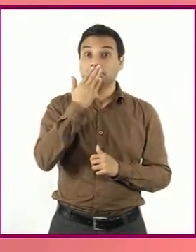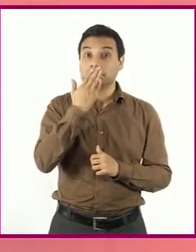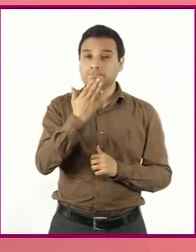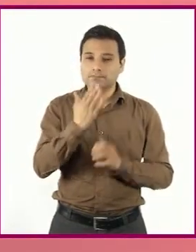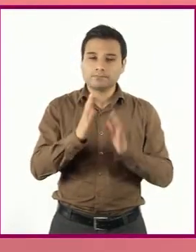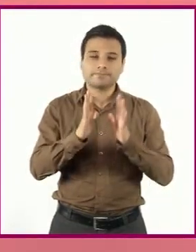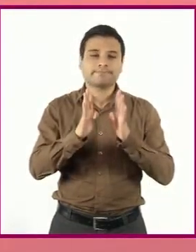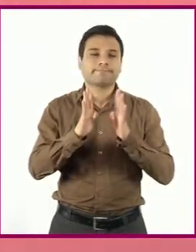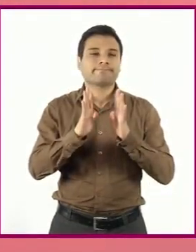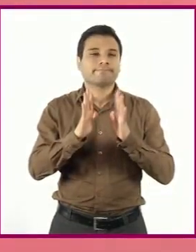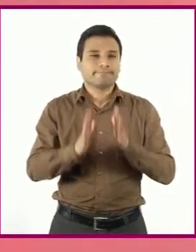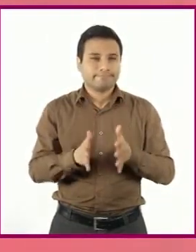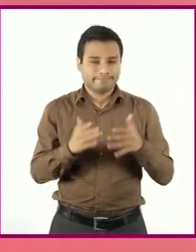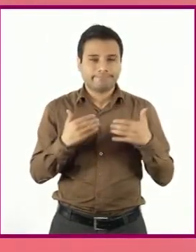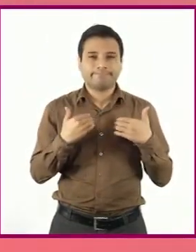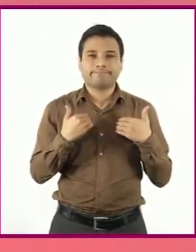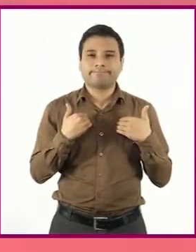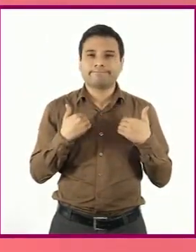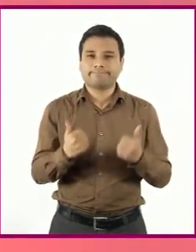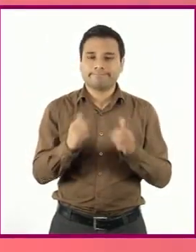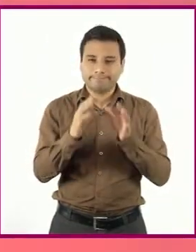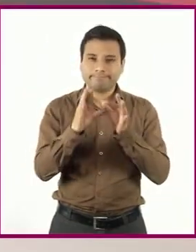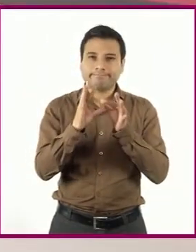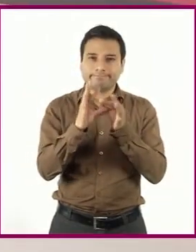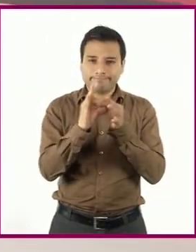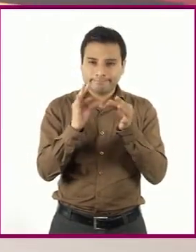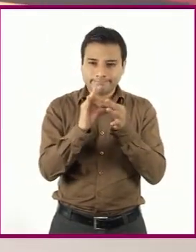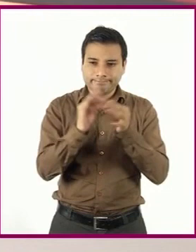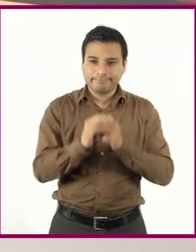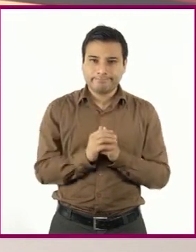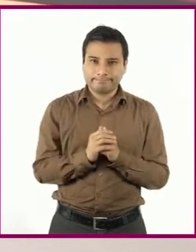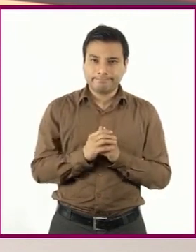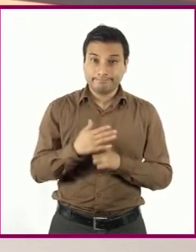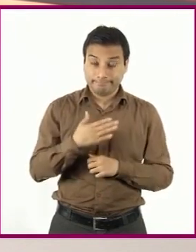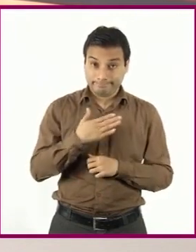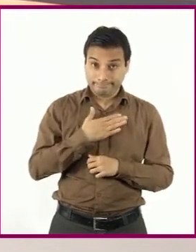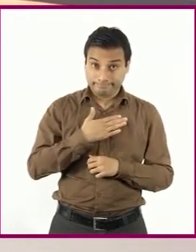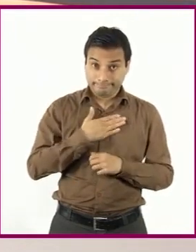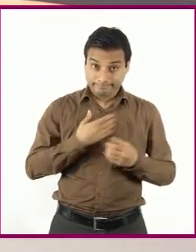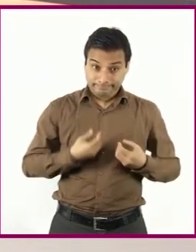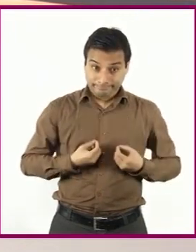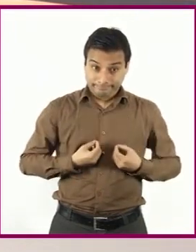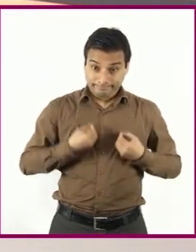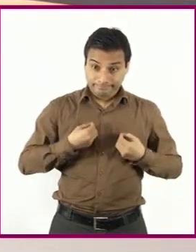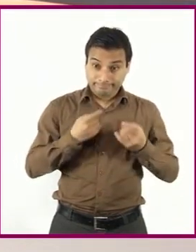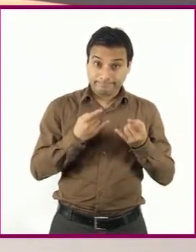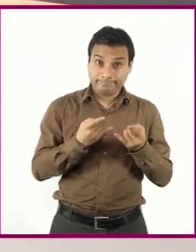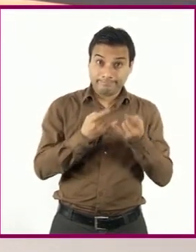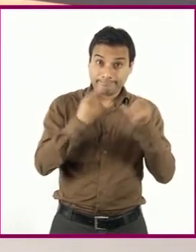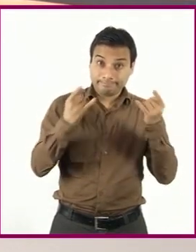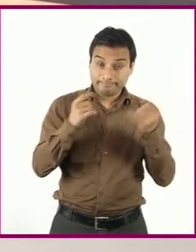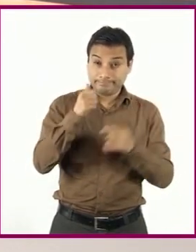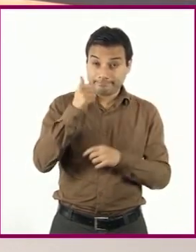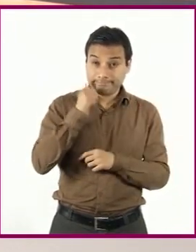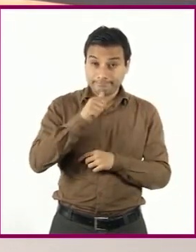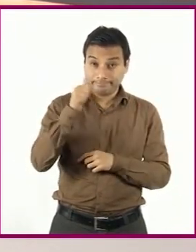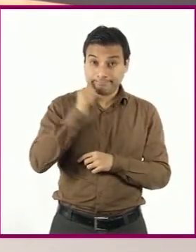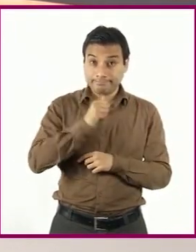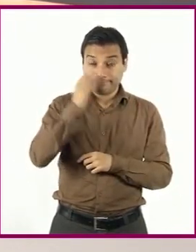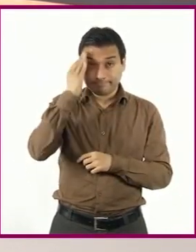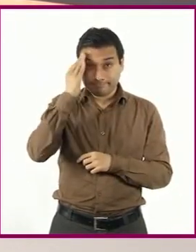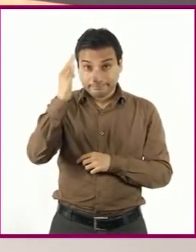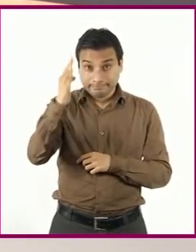entendía a qué se refiere al decir que la autobiografía no necesariamente tiene que narrarse de manera cronológica.